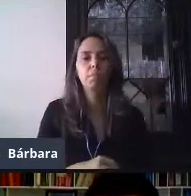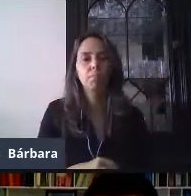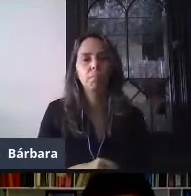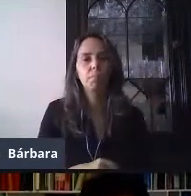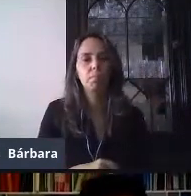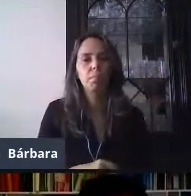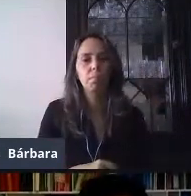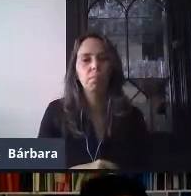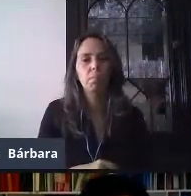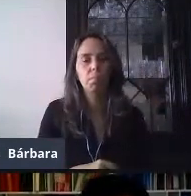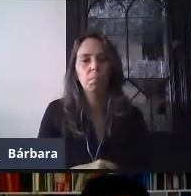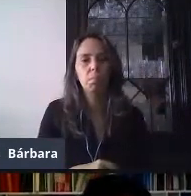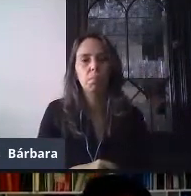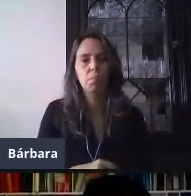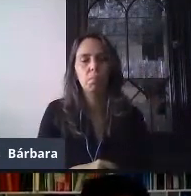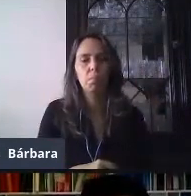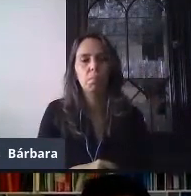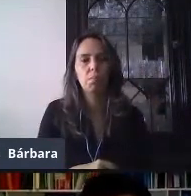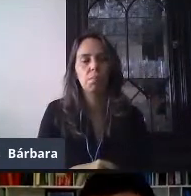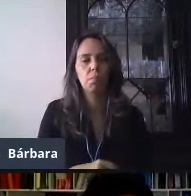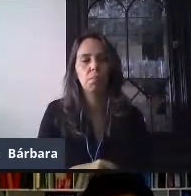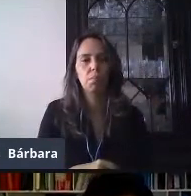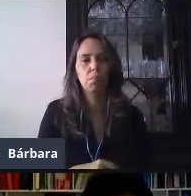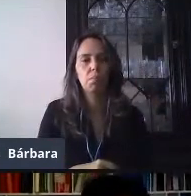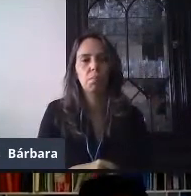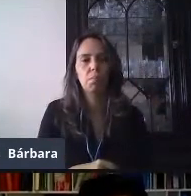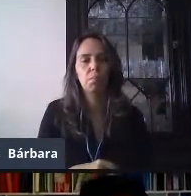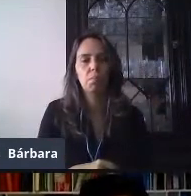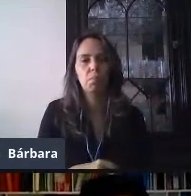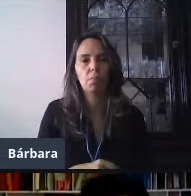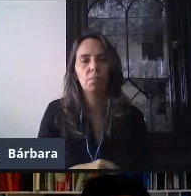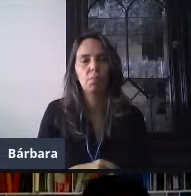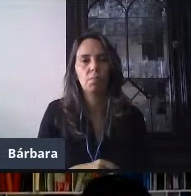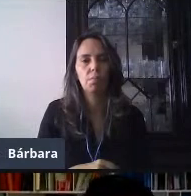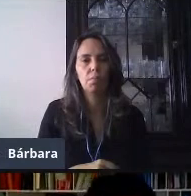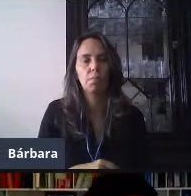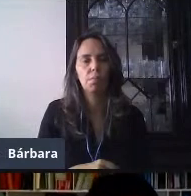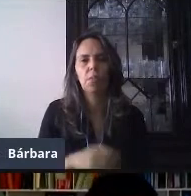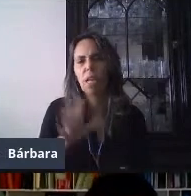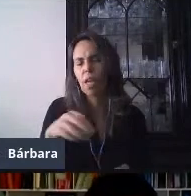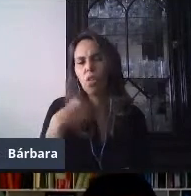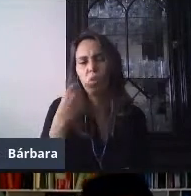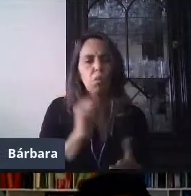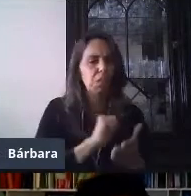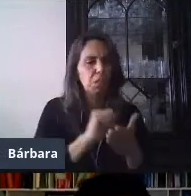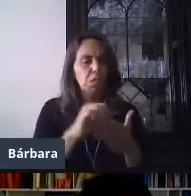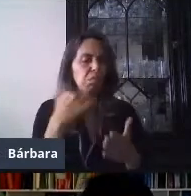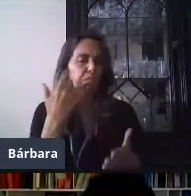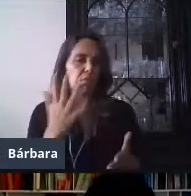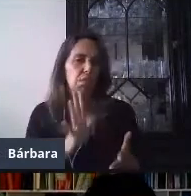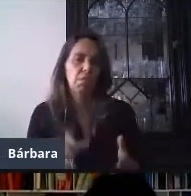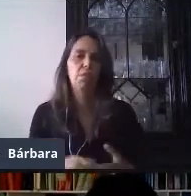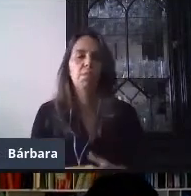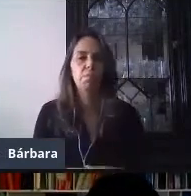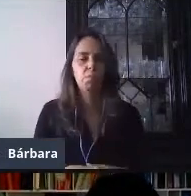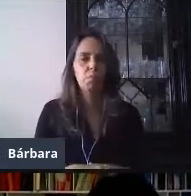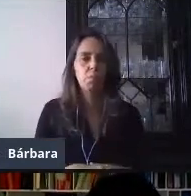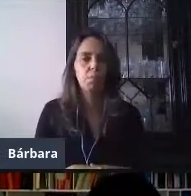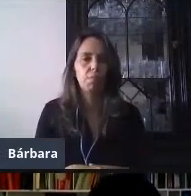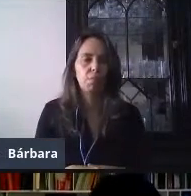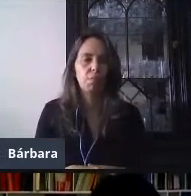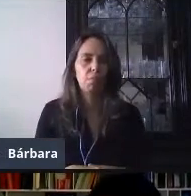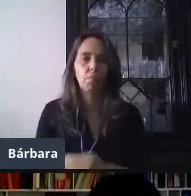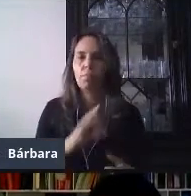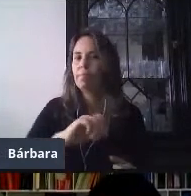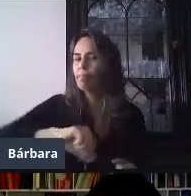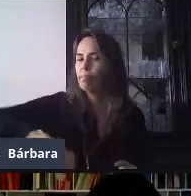Bien, y ahí ya pone ya respuestas correctas, pues ya también colocamos el comentario que nosotros deseamos. Decimos si este, si así lo queremos. Entonces, ya damos clic en guardar